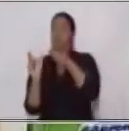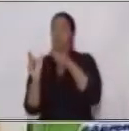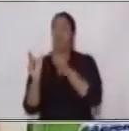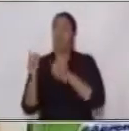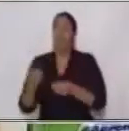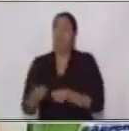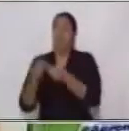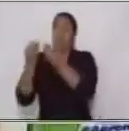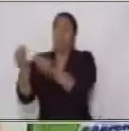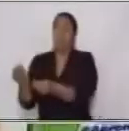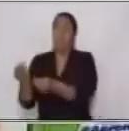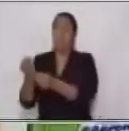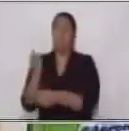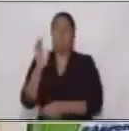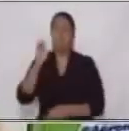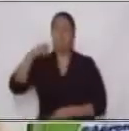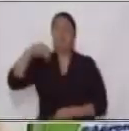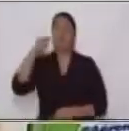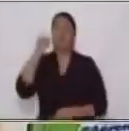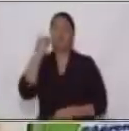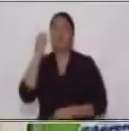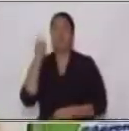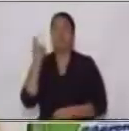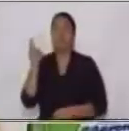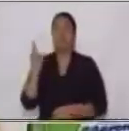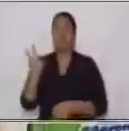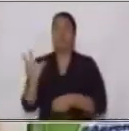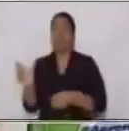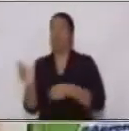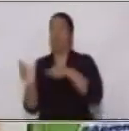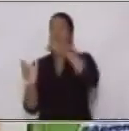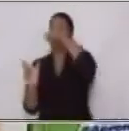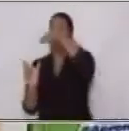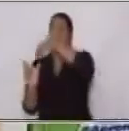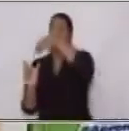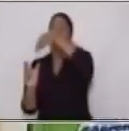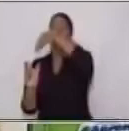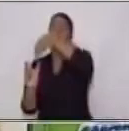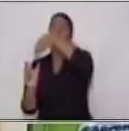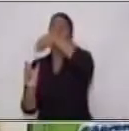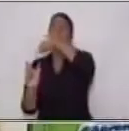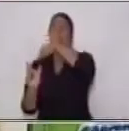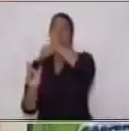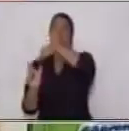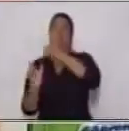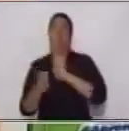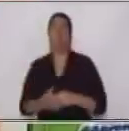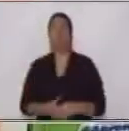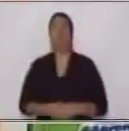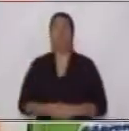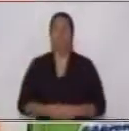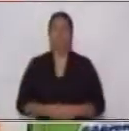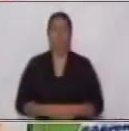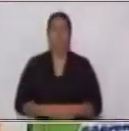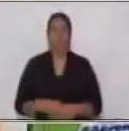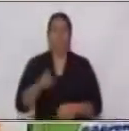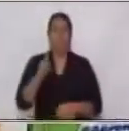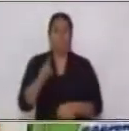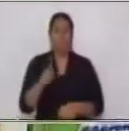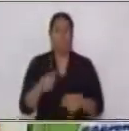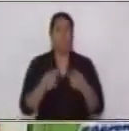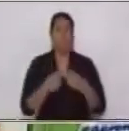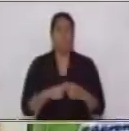Entonces en este momento está realizando la acción directa el núcleo del sujeto. Al igual que al inicio